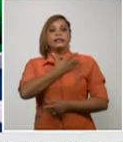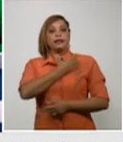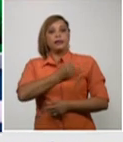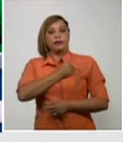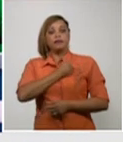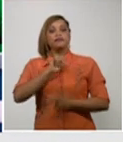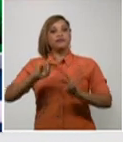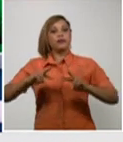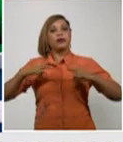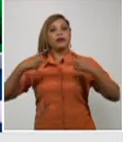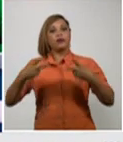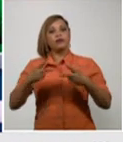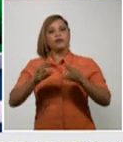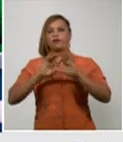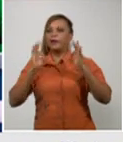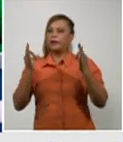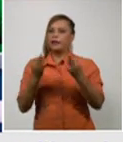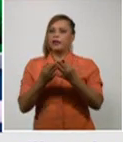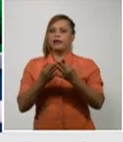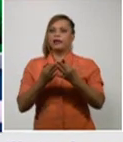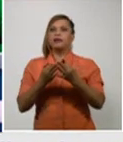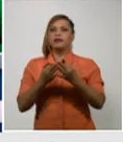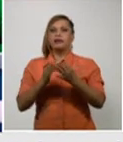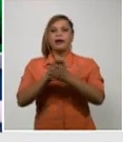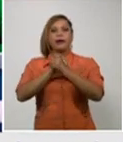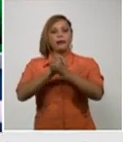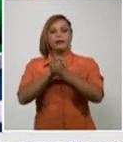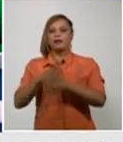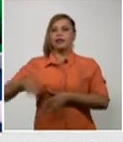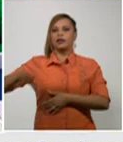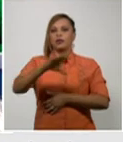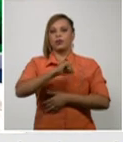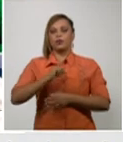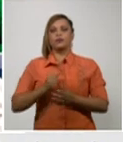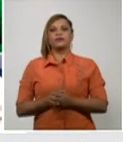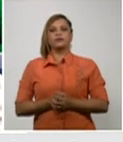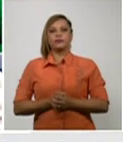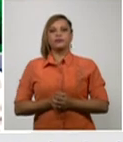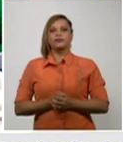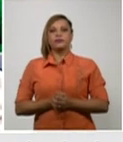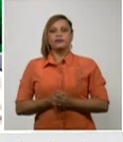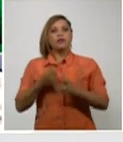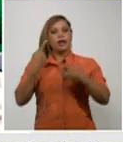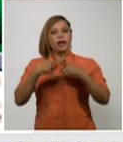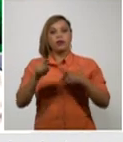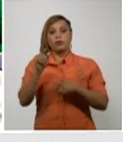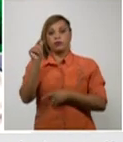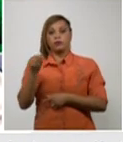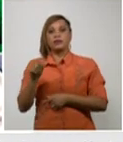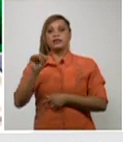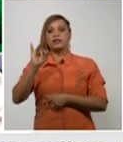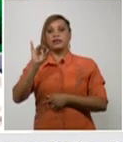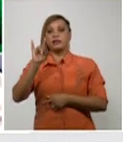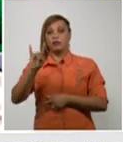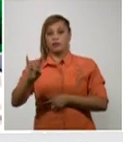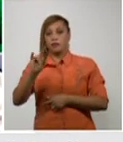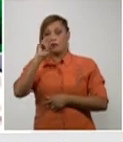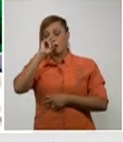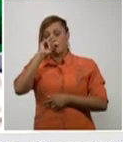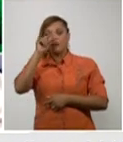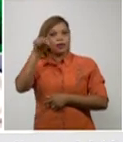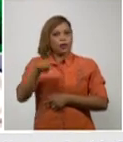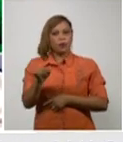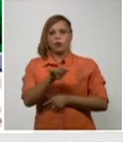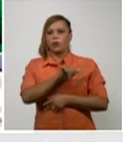familiares, amistades. El otro es un paciente de 79 años de edad, también de aquí, de la